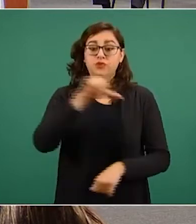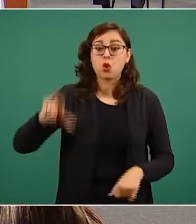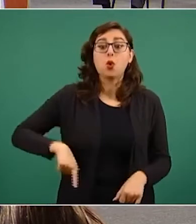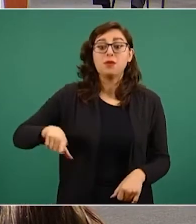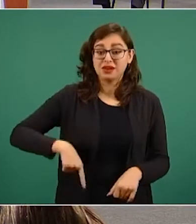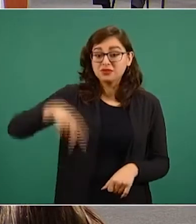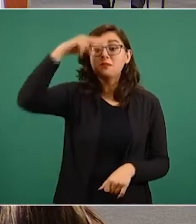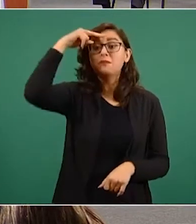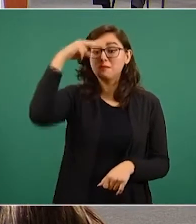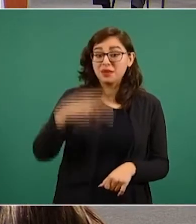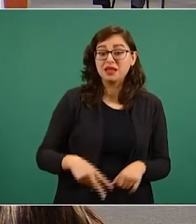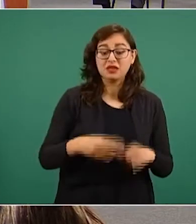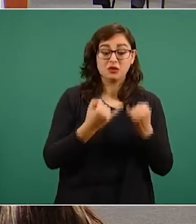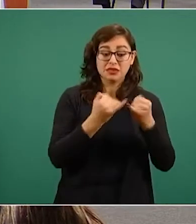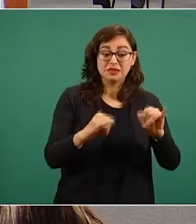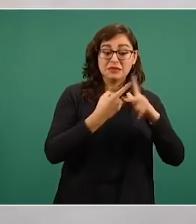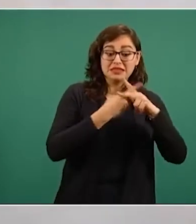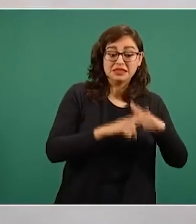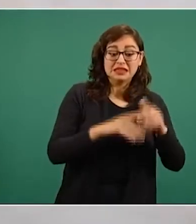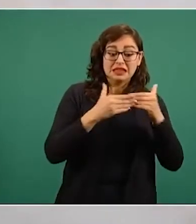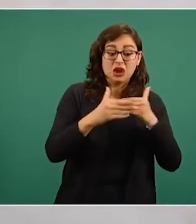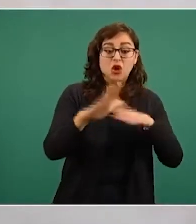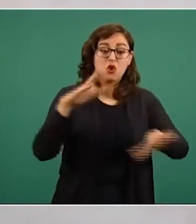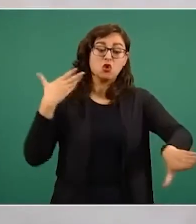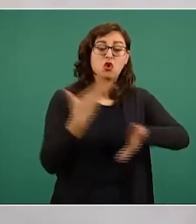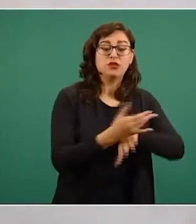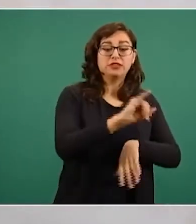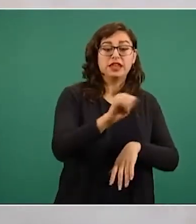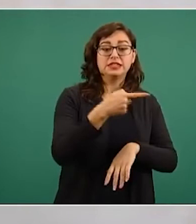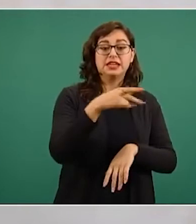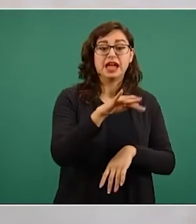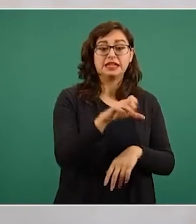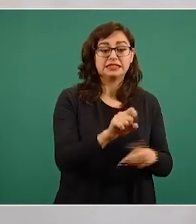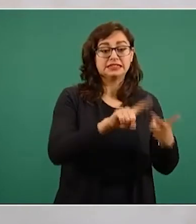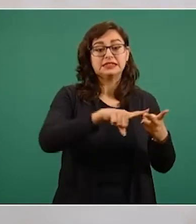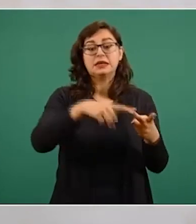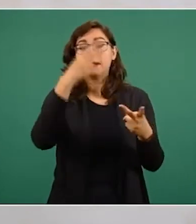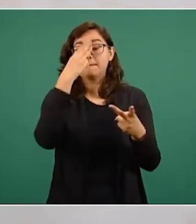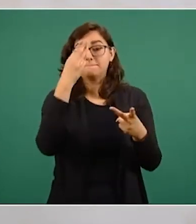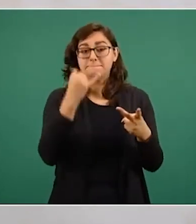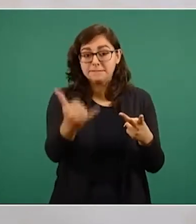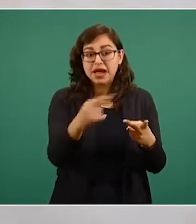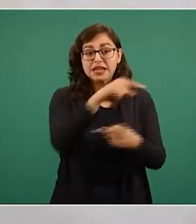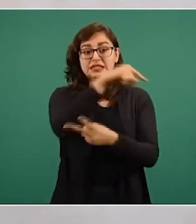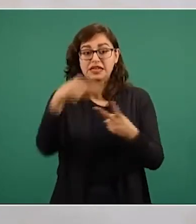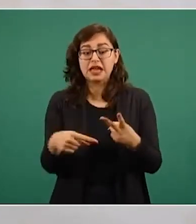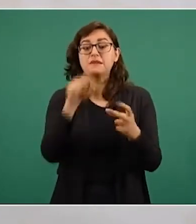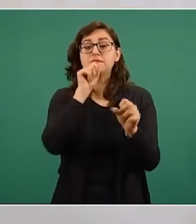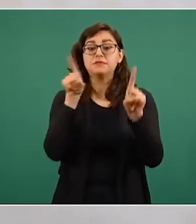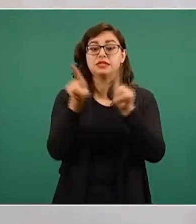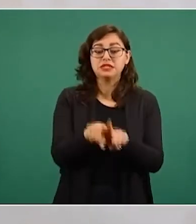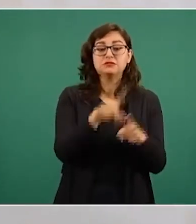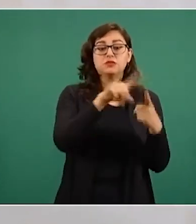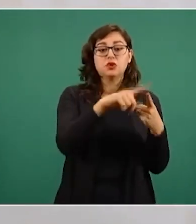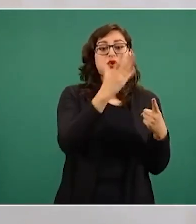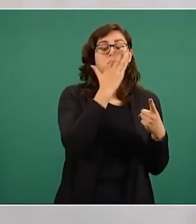mexicano en contra de los pueblos yaqui y maya, la guerra del yaqui en Sonora y Sinaloa y